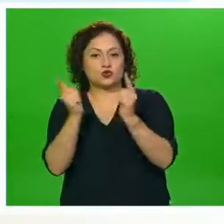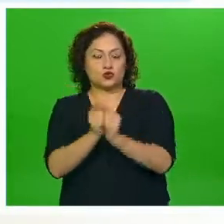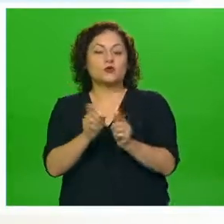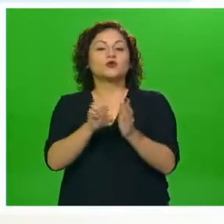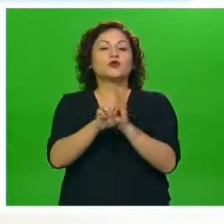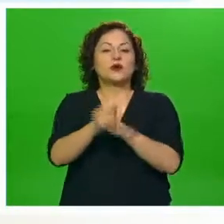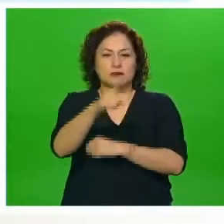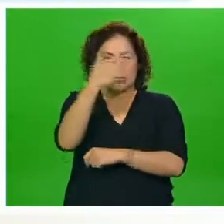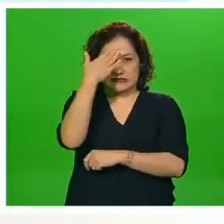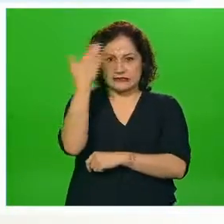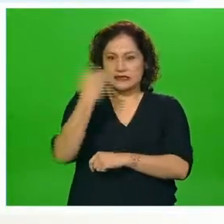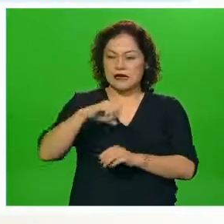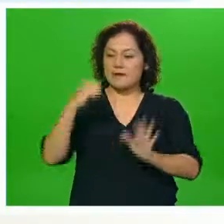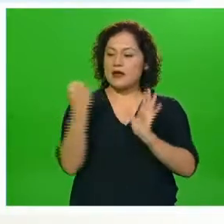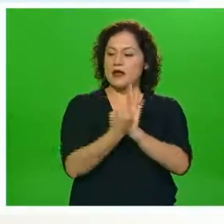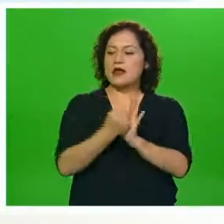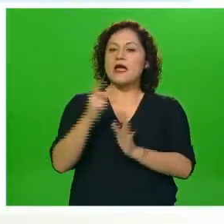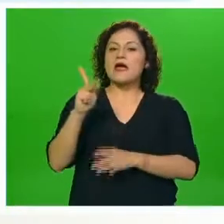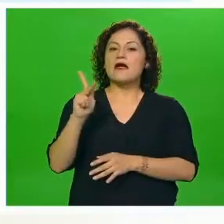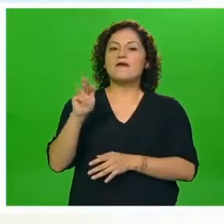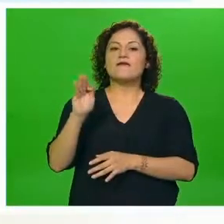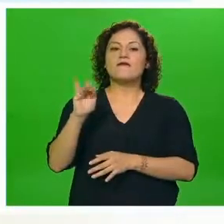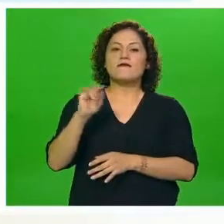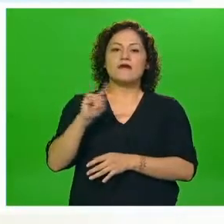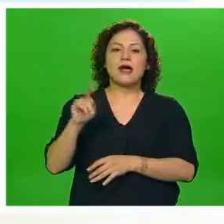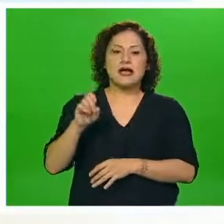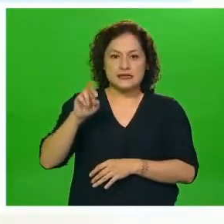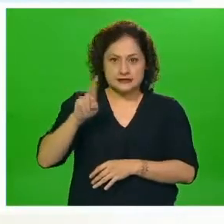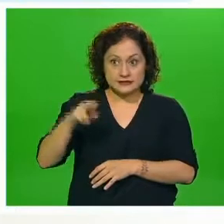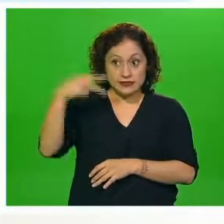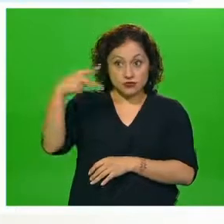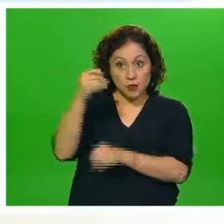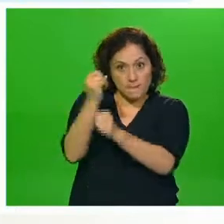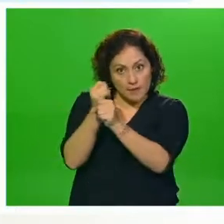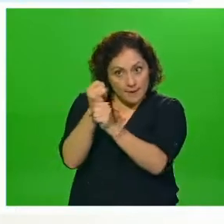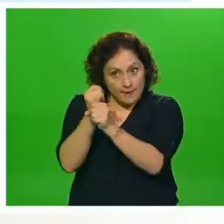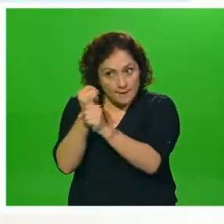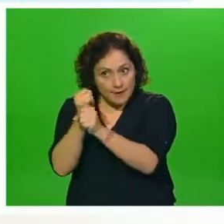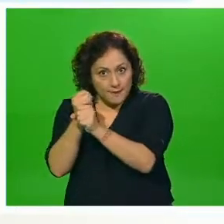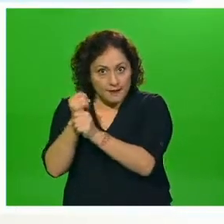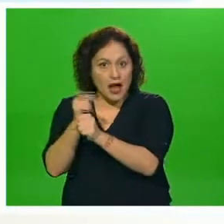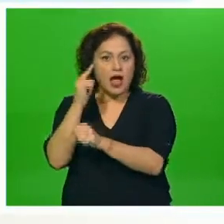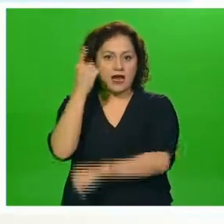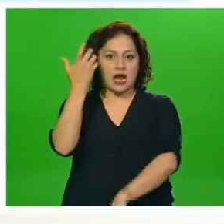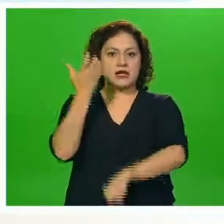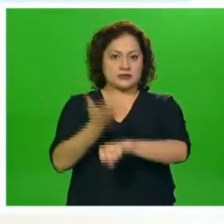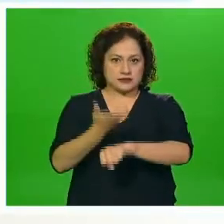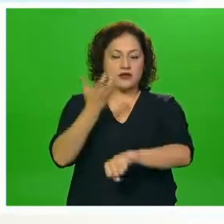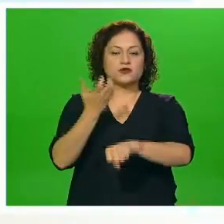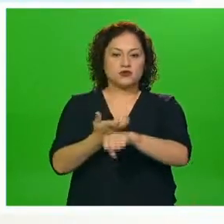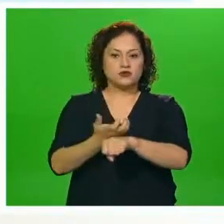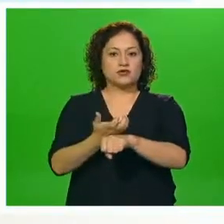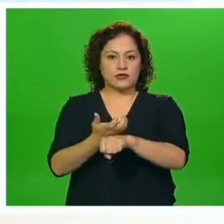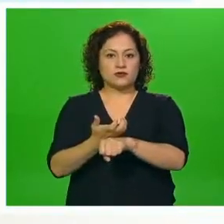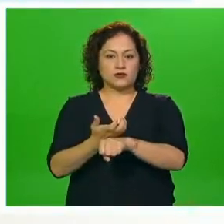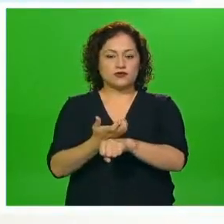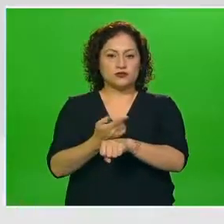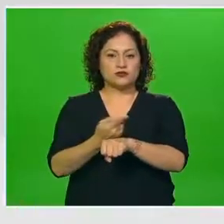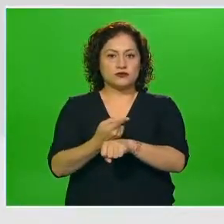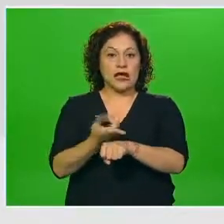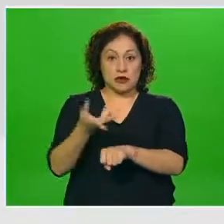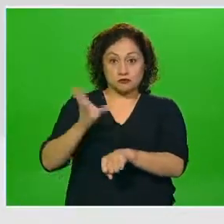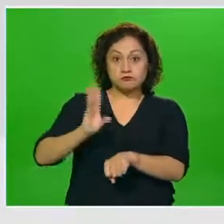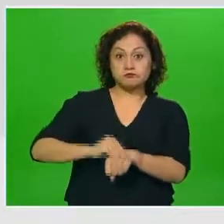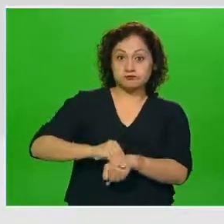Pfizer y sus ensayos ya en su momento obtuvieron en algunos países como lo es Estados Unidos. La aprobación para